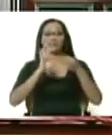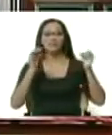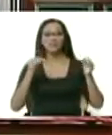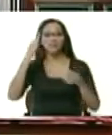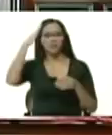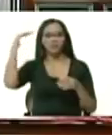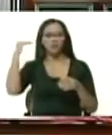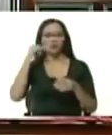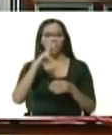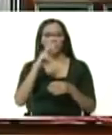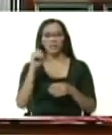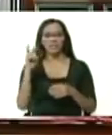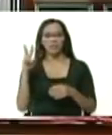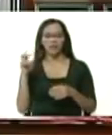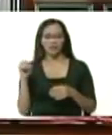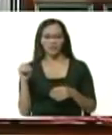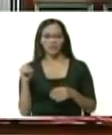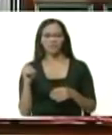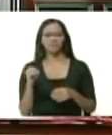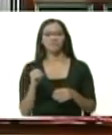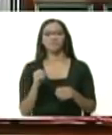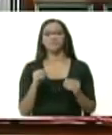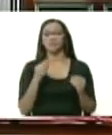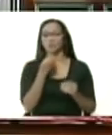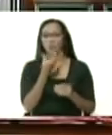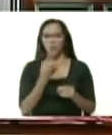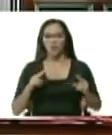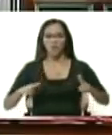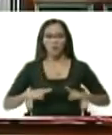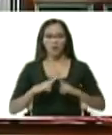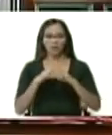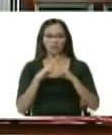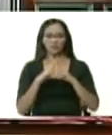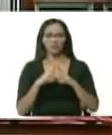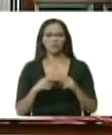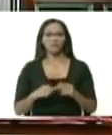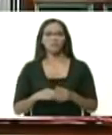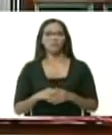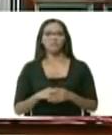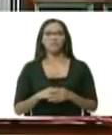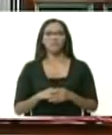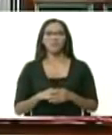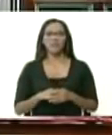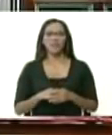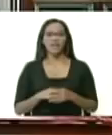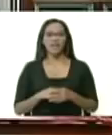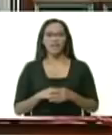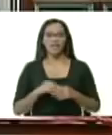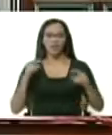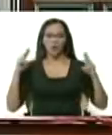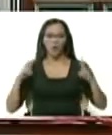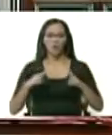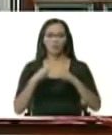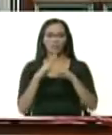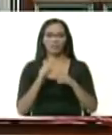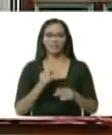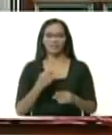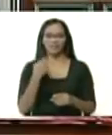2020. Extraordinario encuentro. Extraordinario encontrarse cara a cara con la juventud.